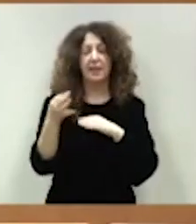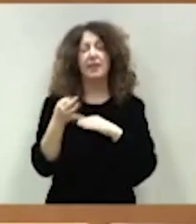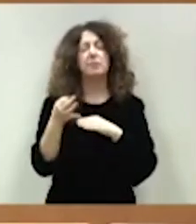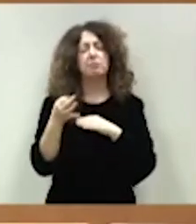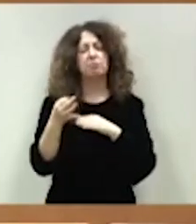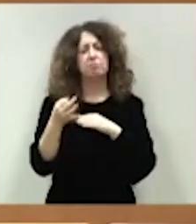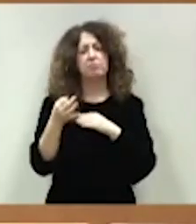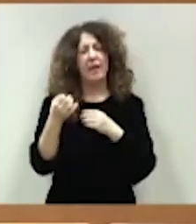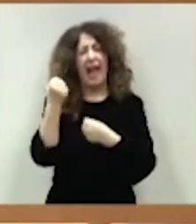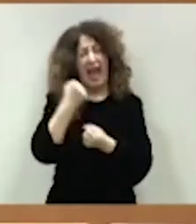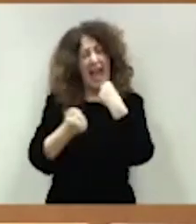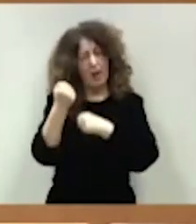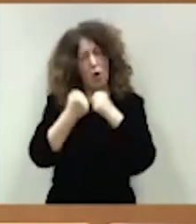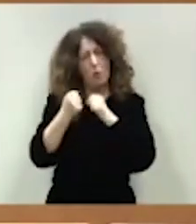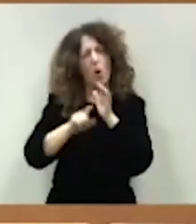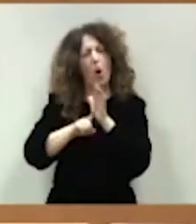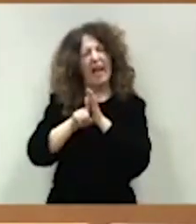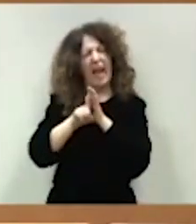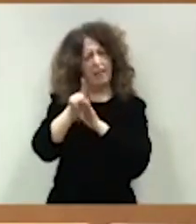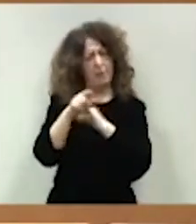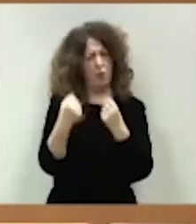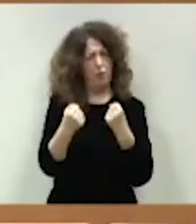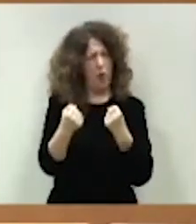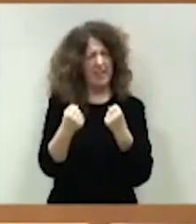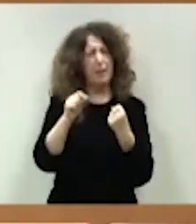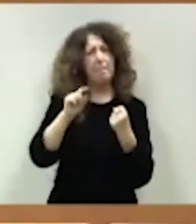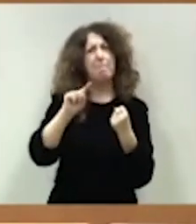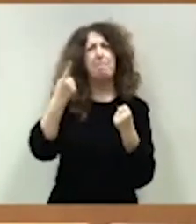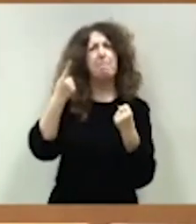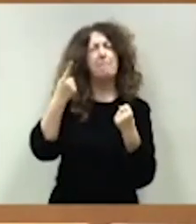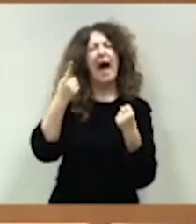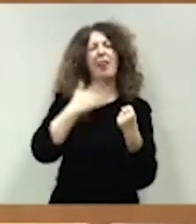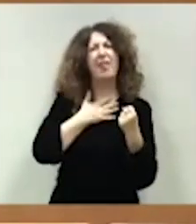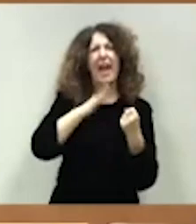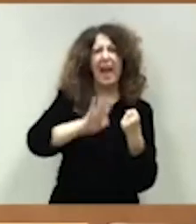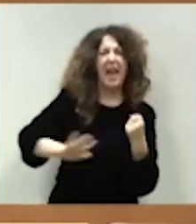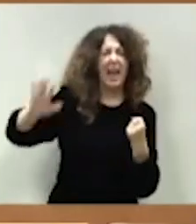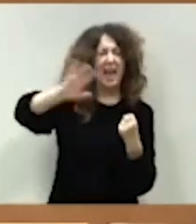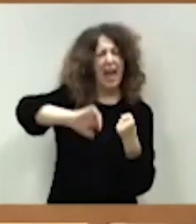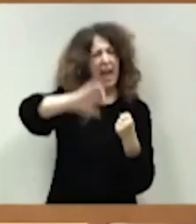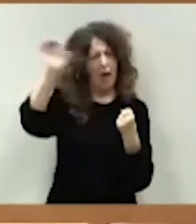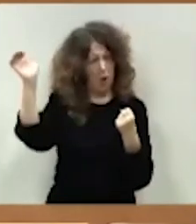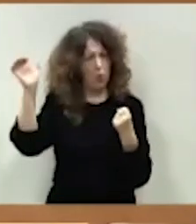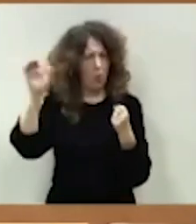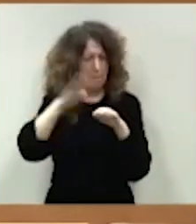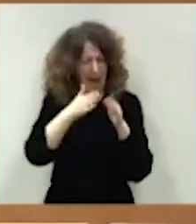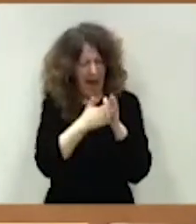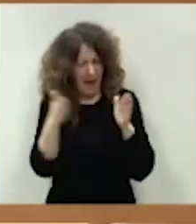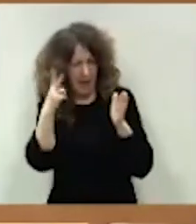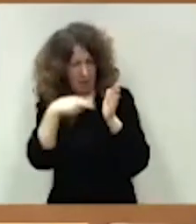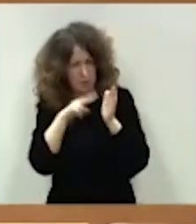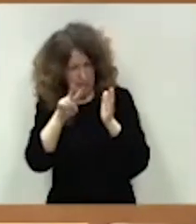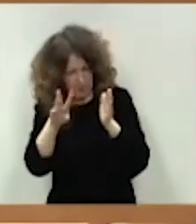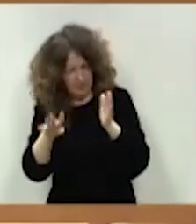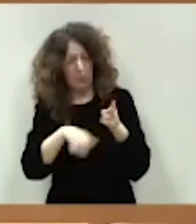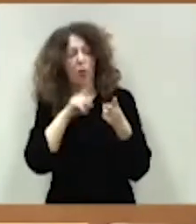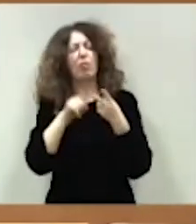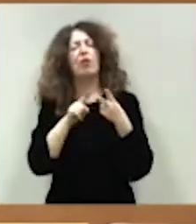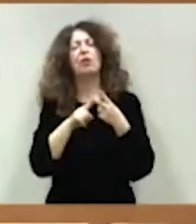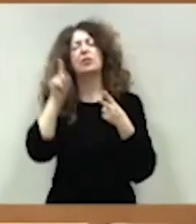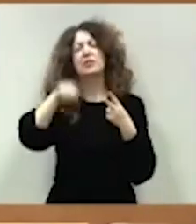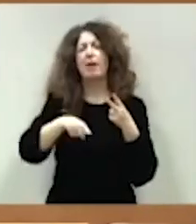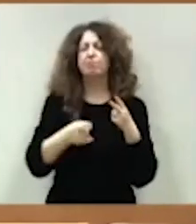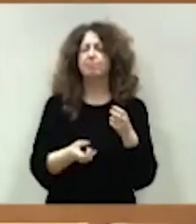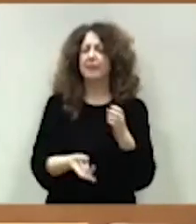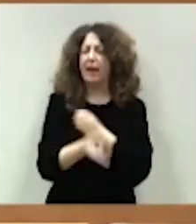fuerte, uno de los mayores de las grandes economías de la zona euro en 2024. Dos, una creación de